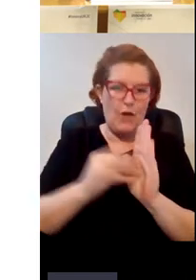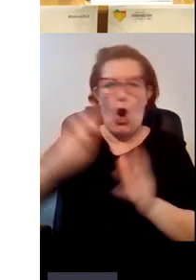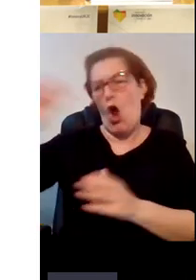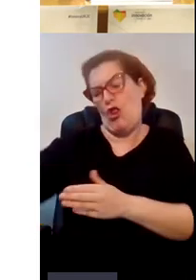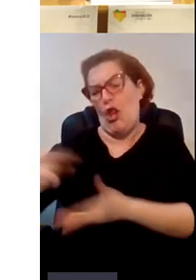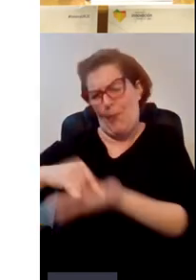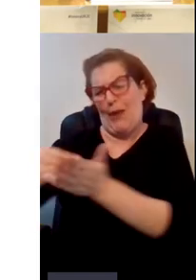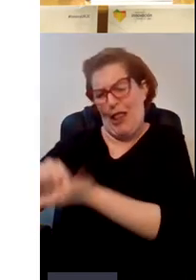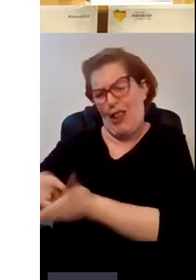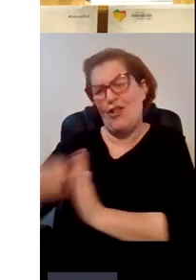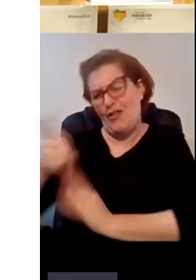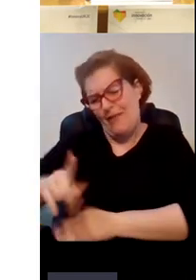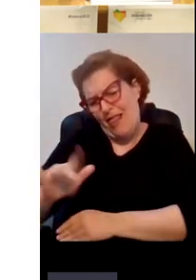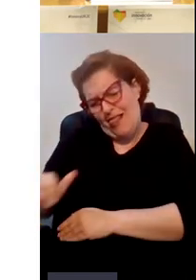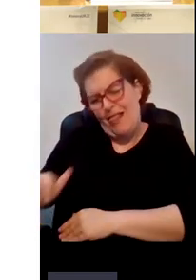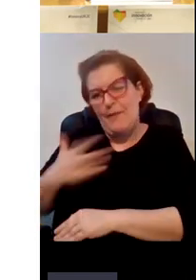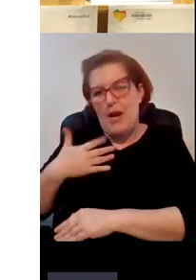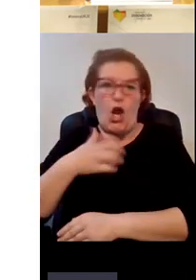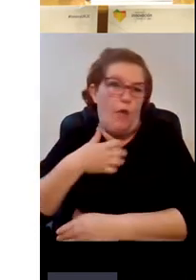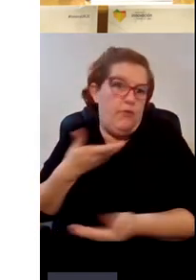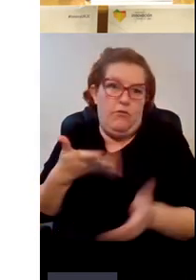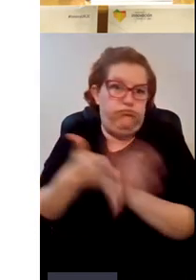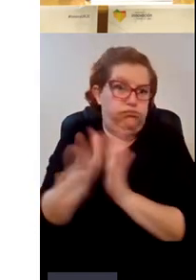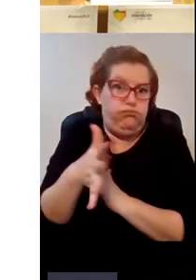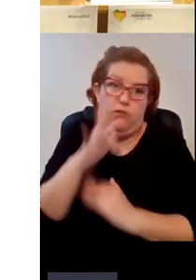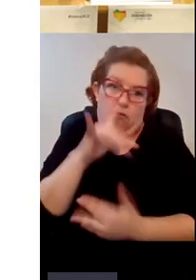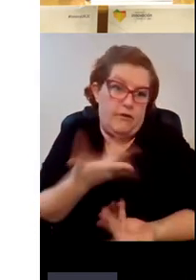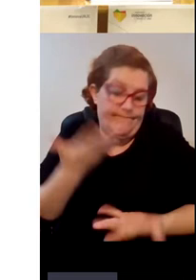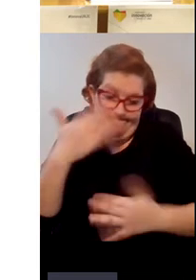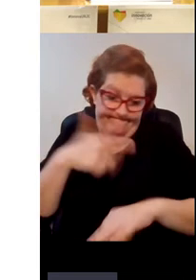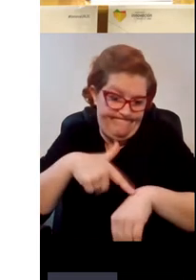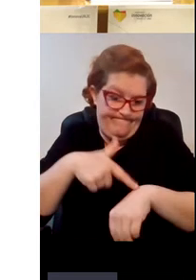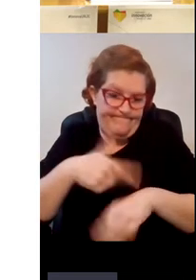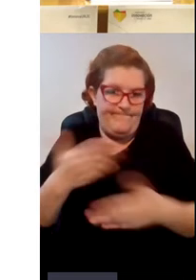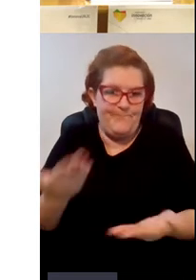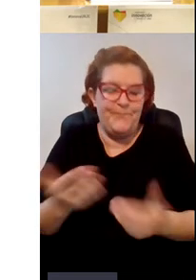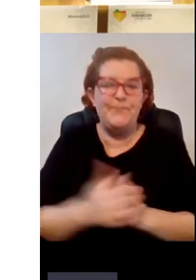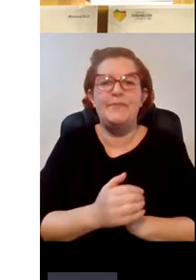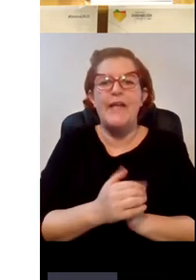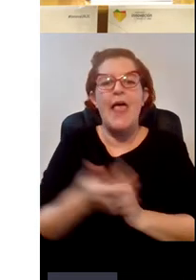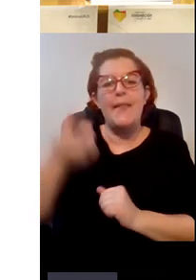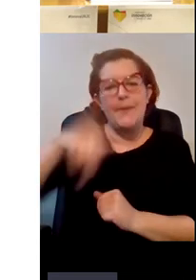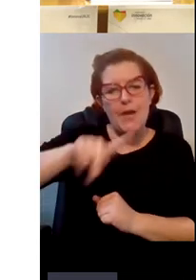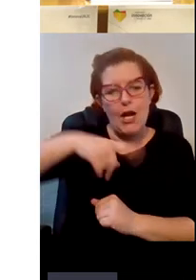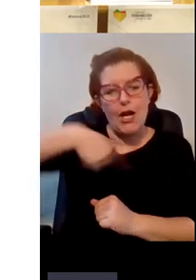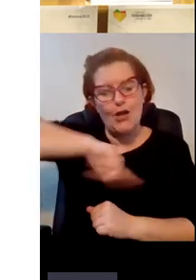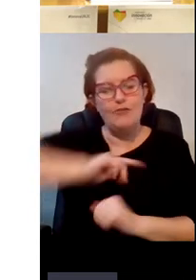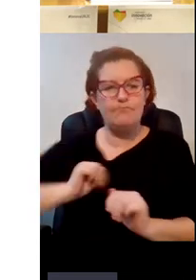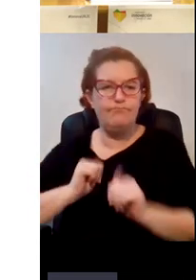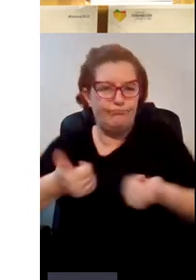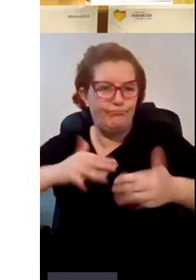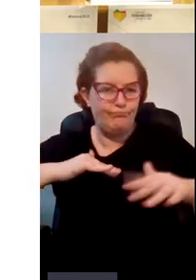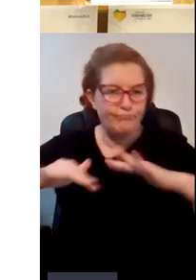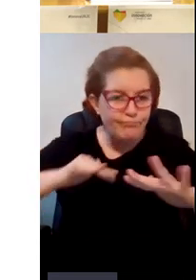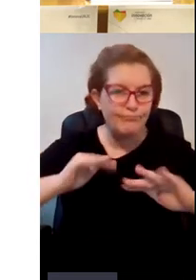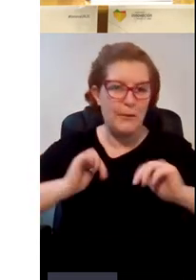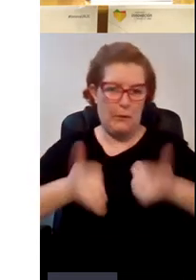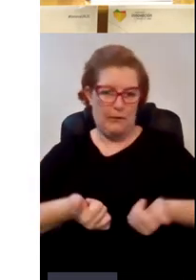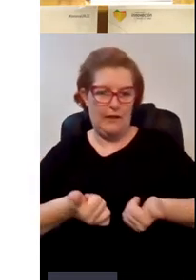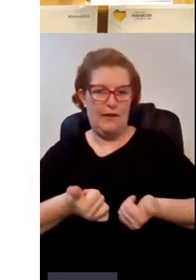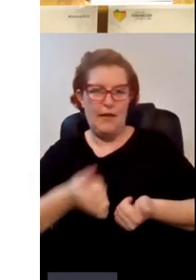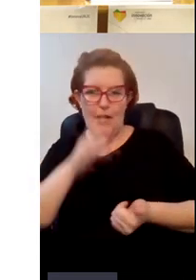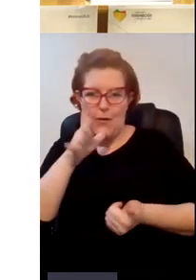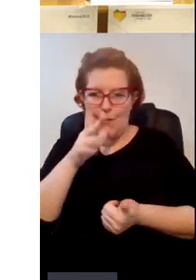no podemos abarcar todos también hemos puesto en marcha compañía con